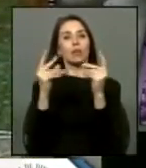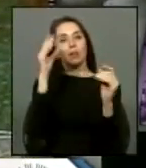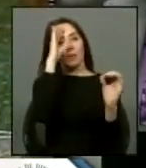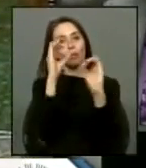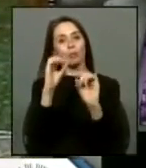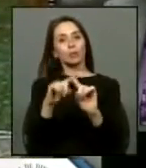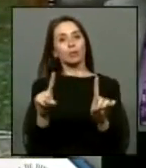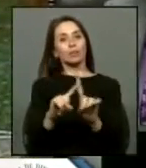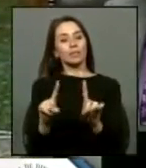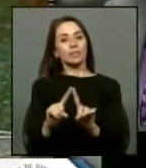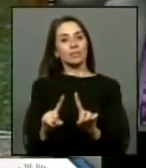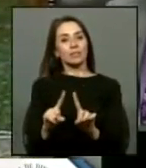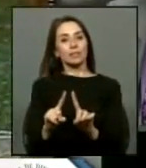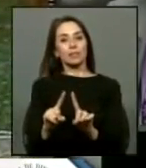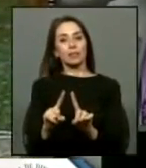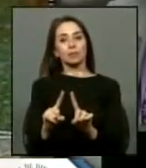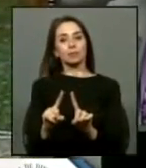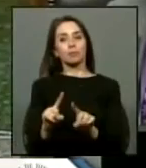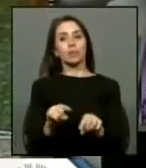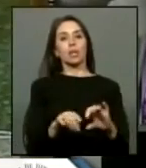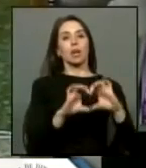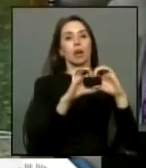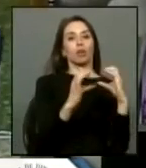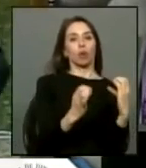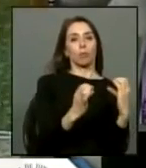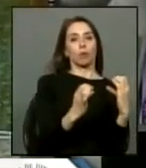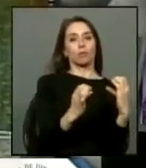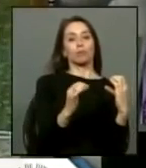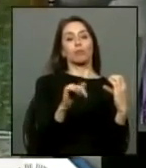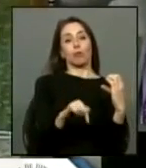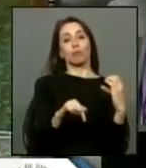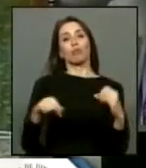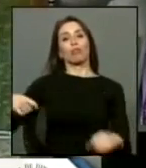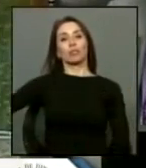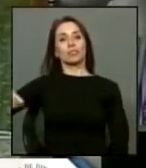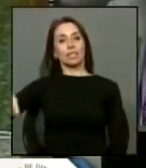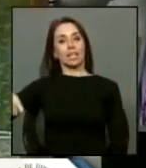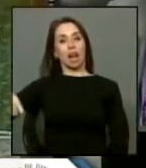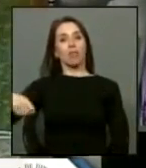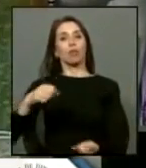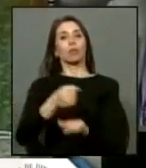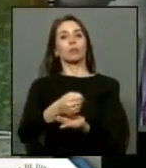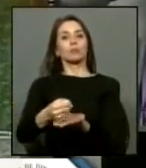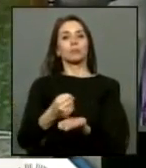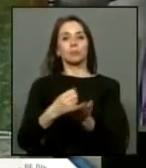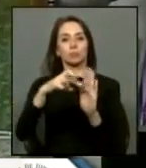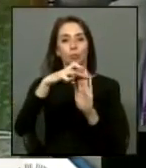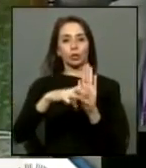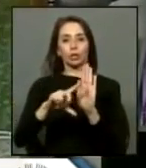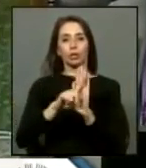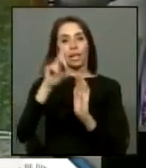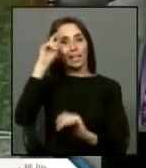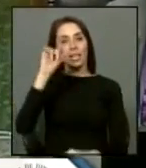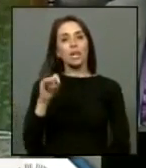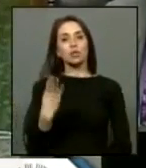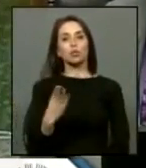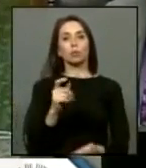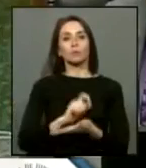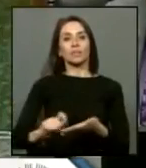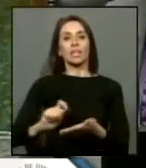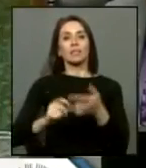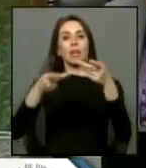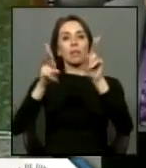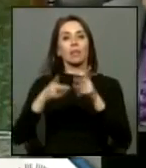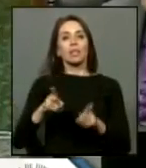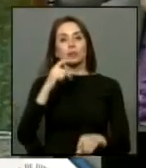suscitadas entre nuestra corporación y el senado durante la tramitación del proyecto de ley que crea la subsecretaría de derechos